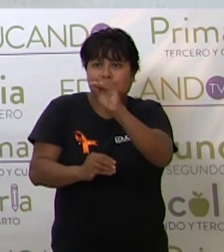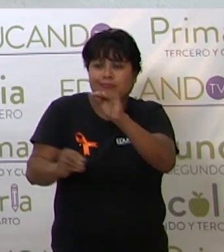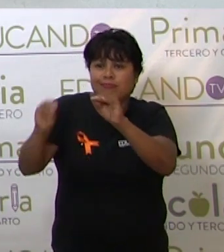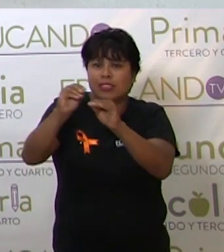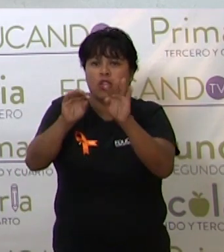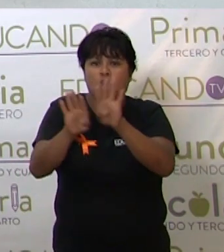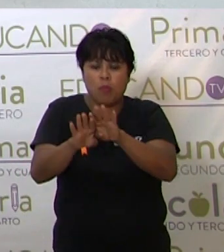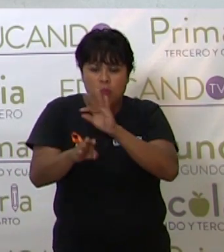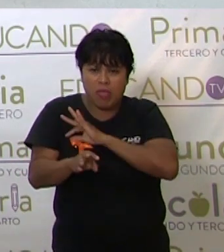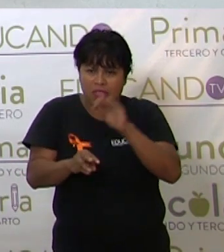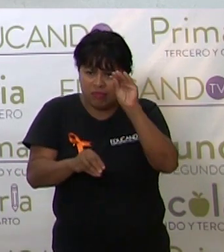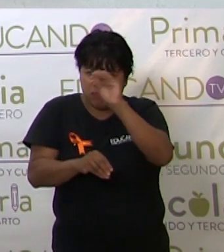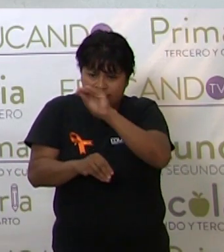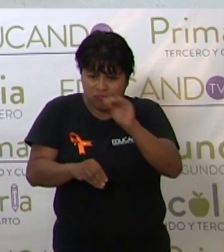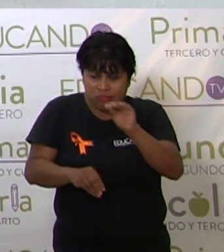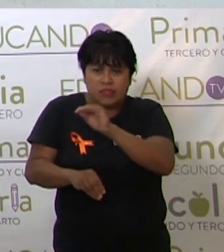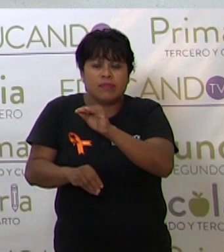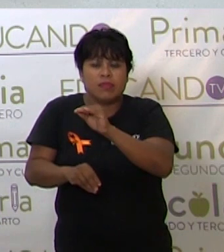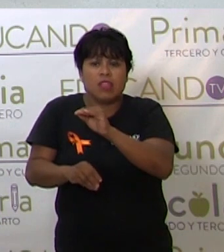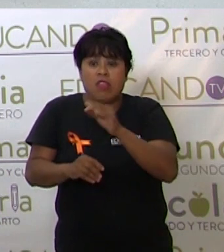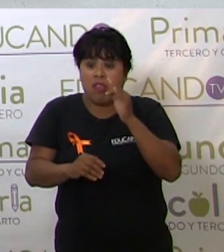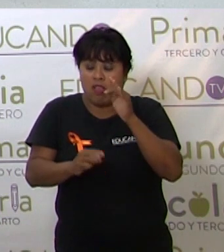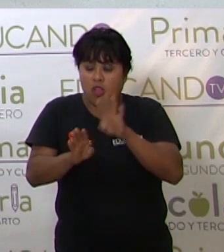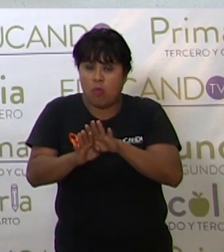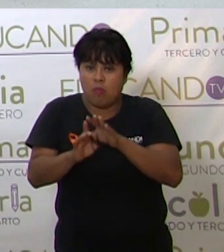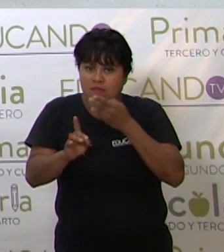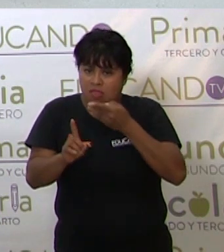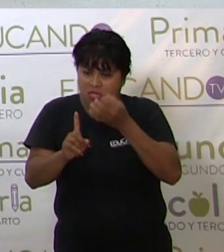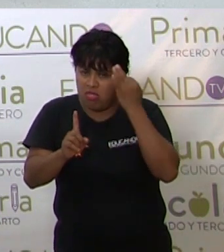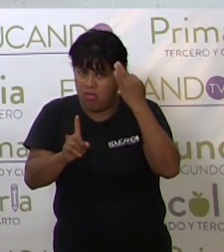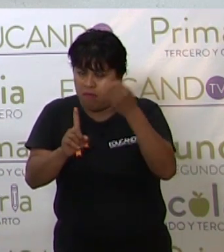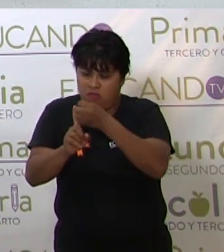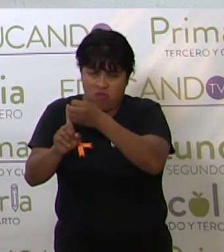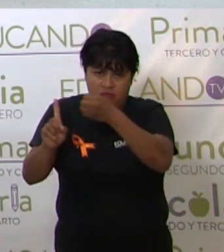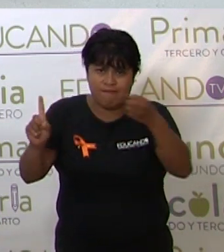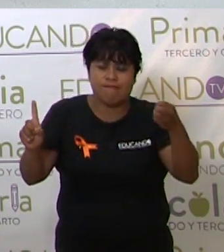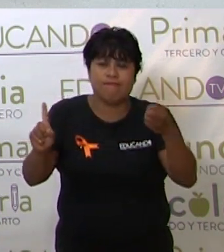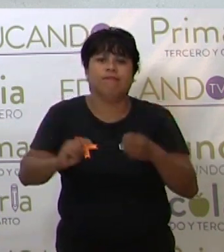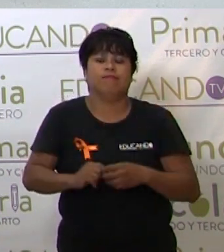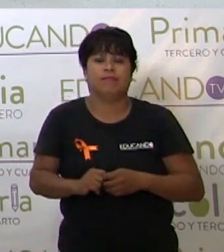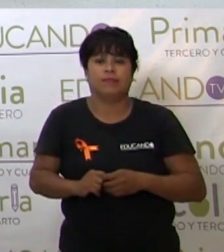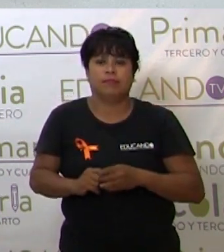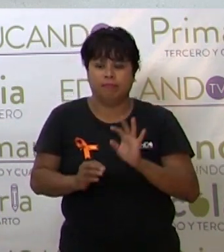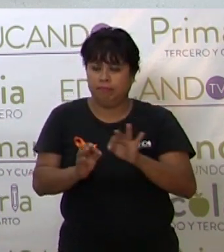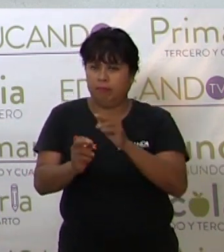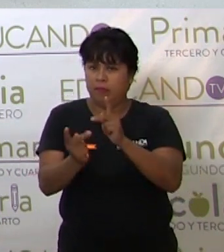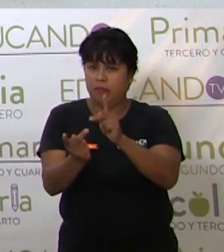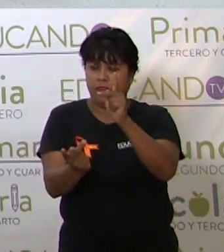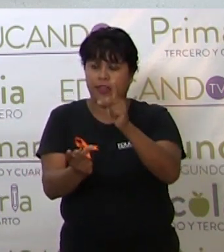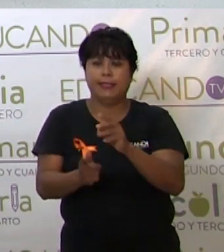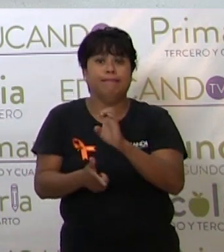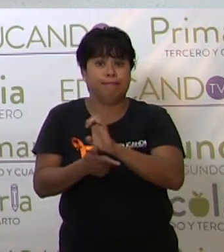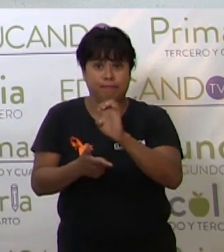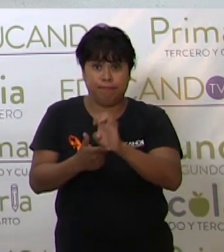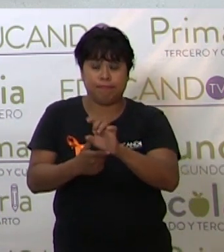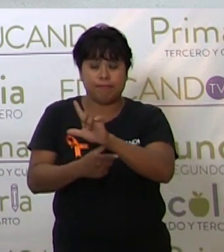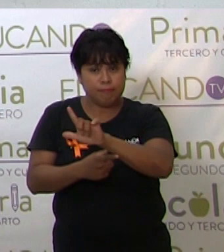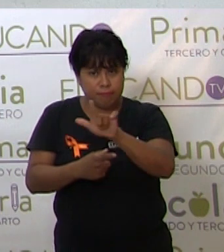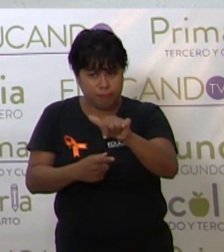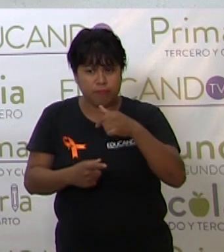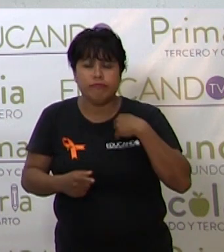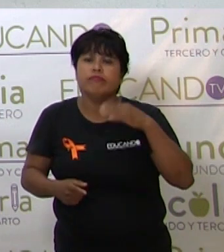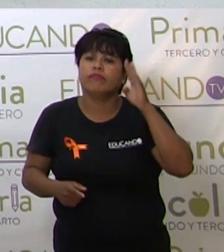organizar la información cronológicamente. Perfecto. Entonces, después yo